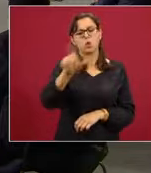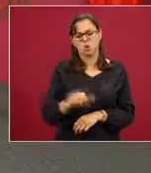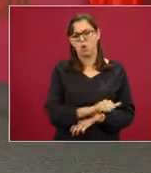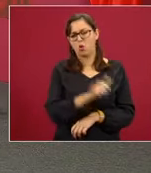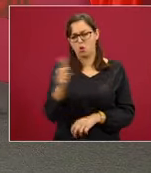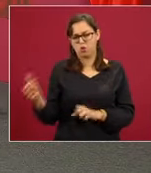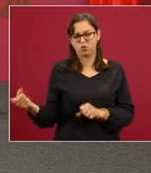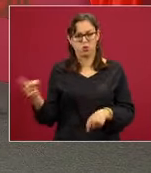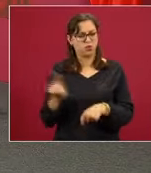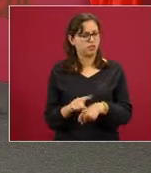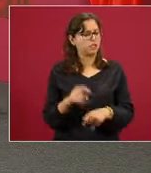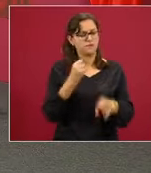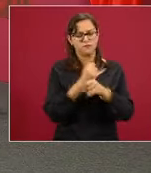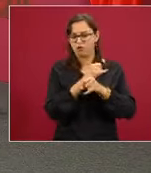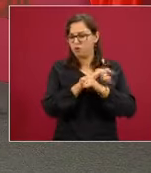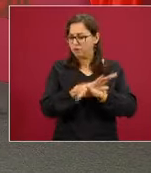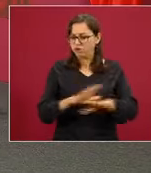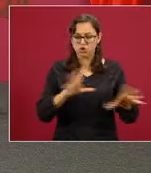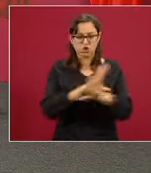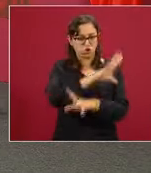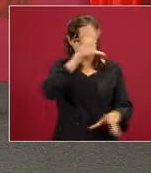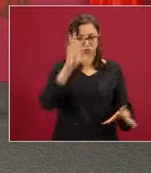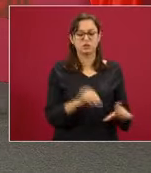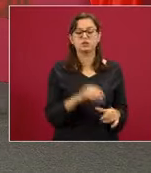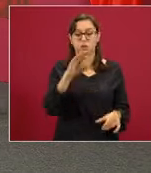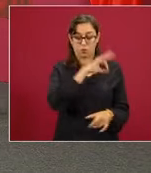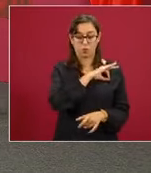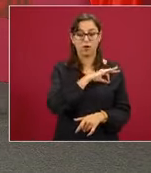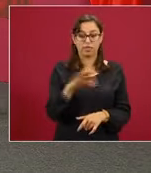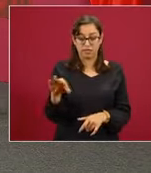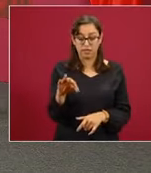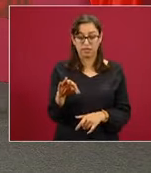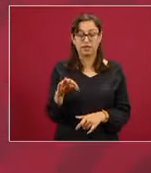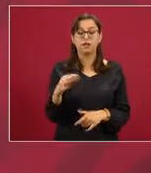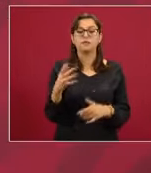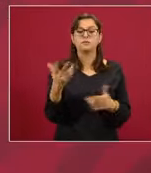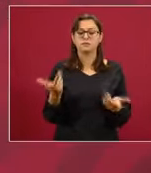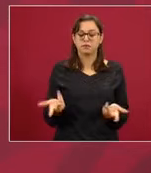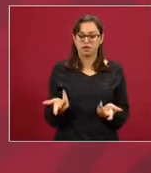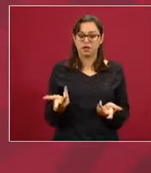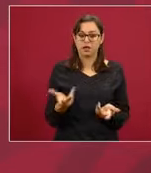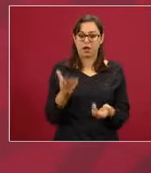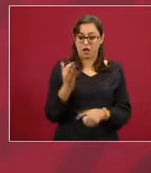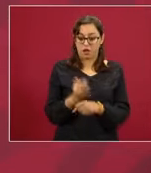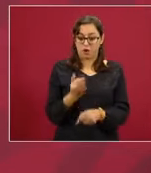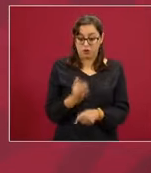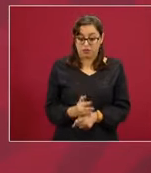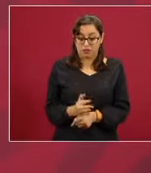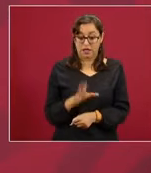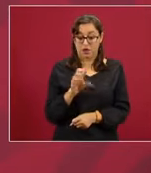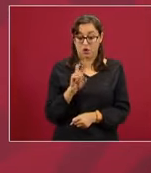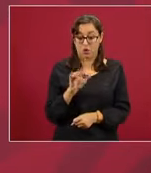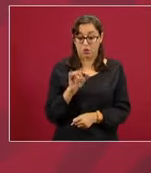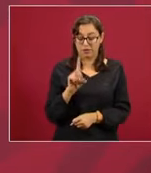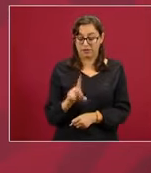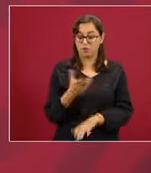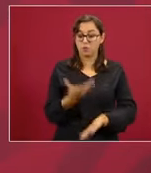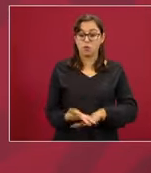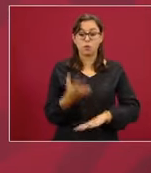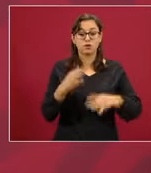numeralia de ello, tienen por razones del COVID la importancia de